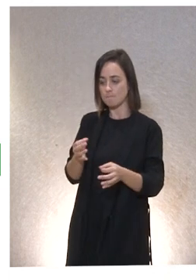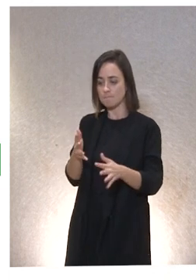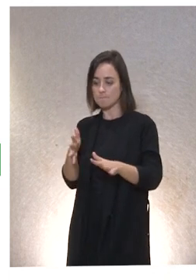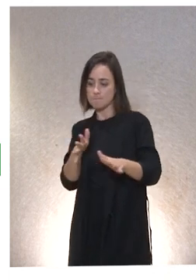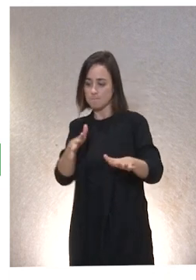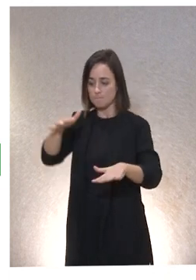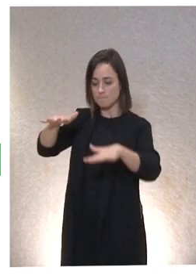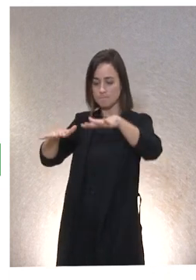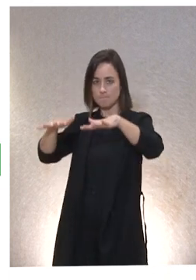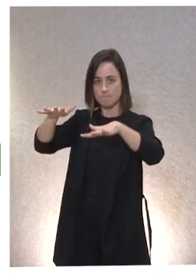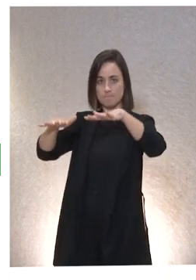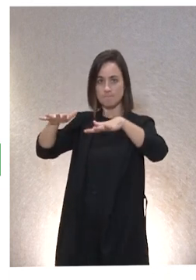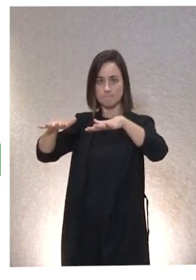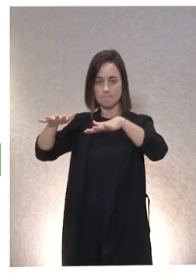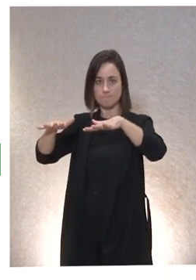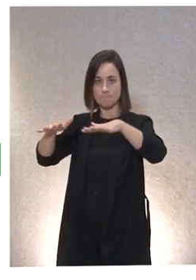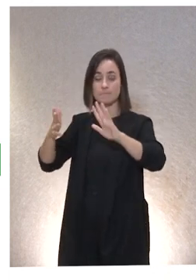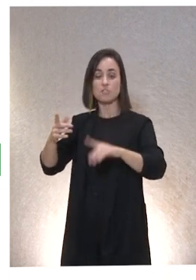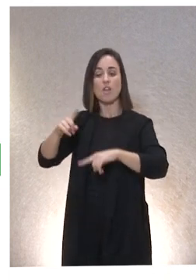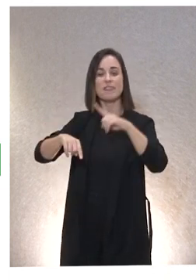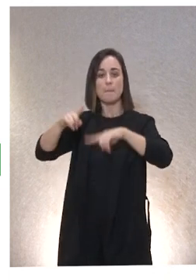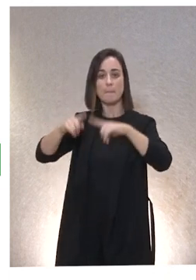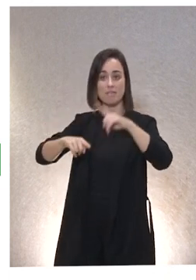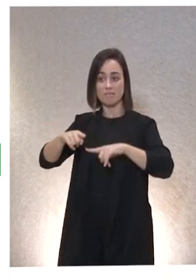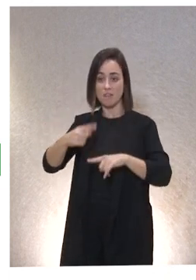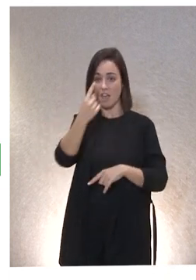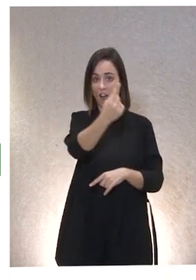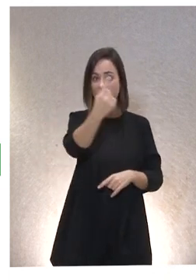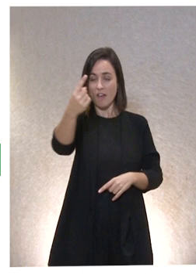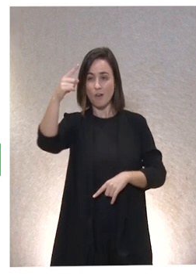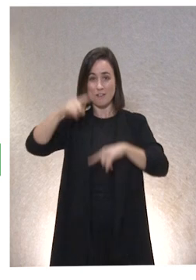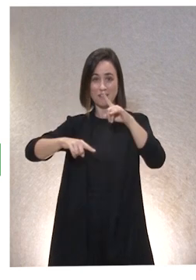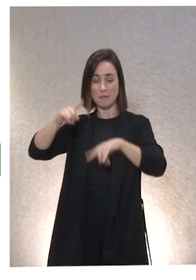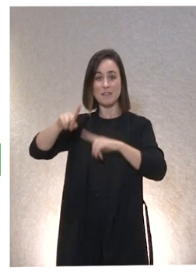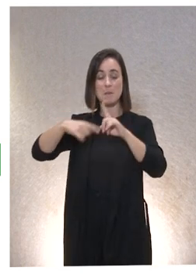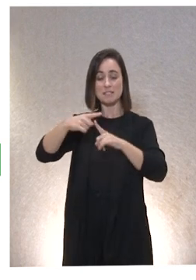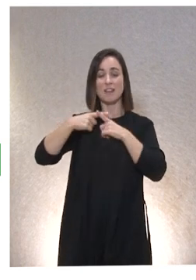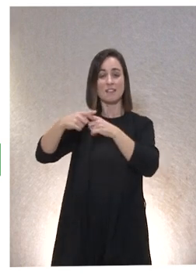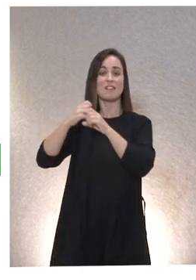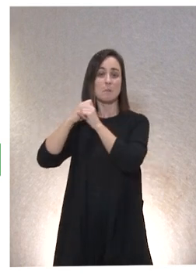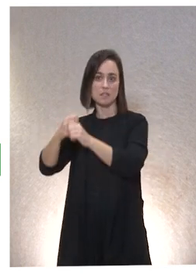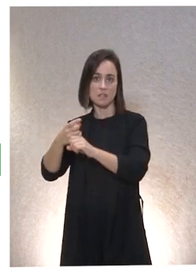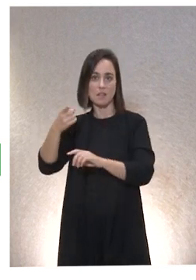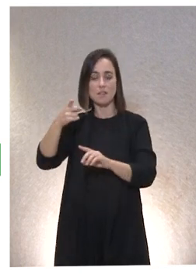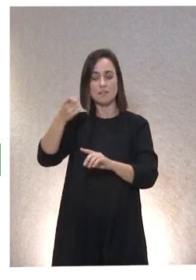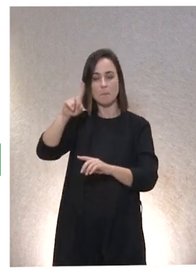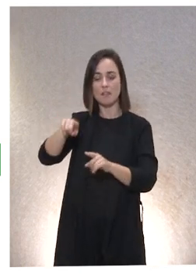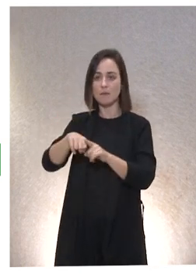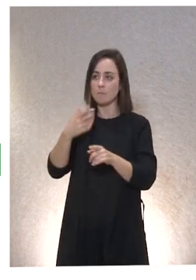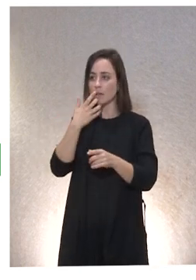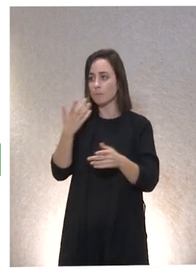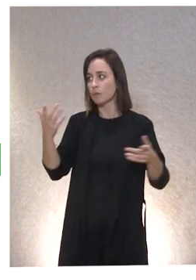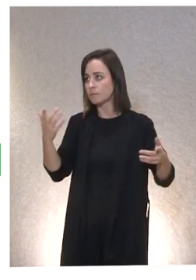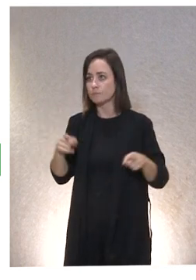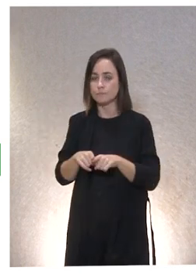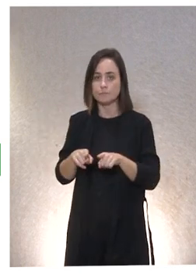Entonces, dar y recibir varían en nosotros y varían en las interdependencias que tenemos. No hay que separar radicalmente ambos